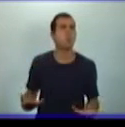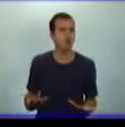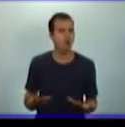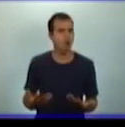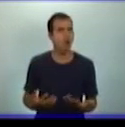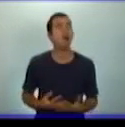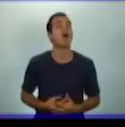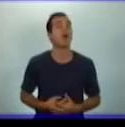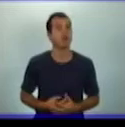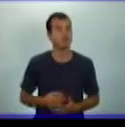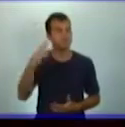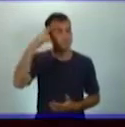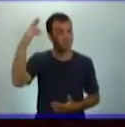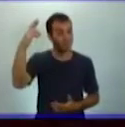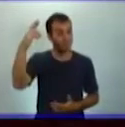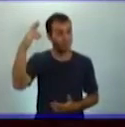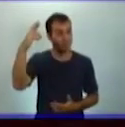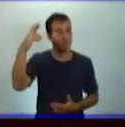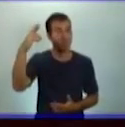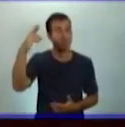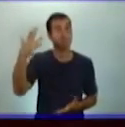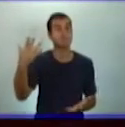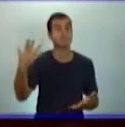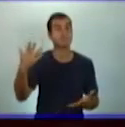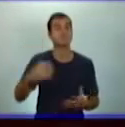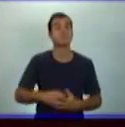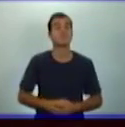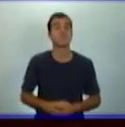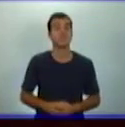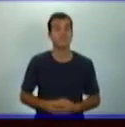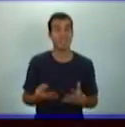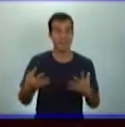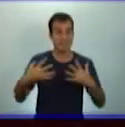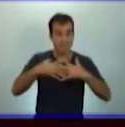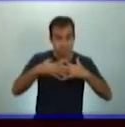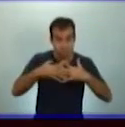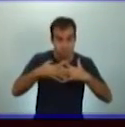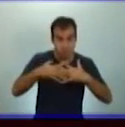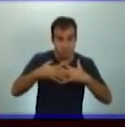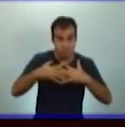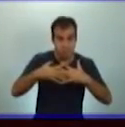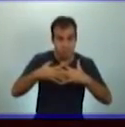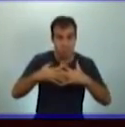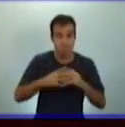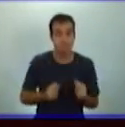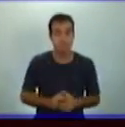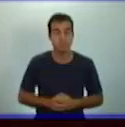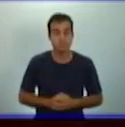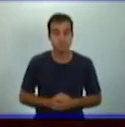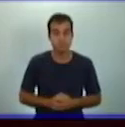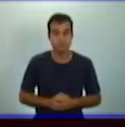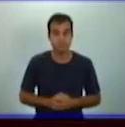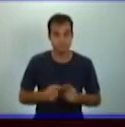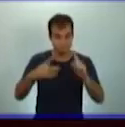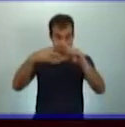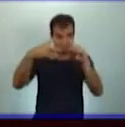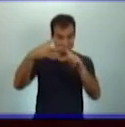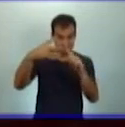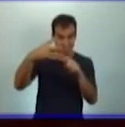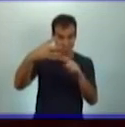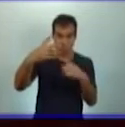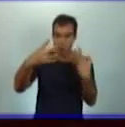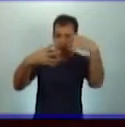a recordar algo. Y es que la relación entre estas constituciones